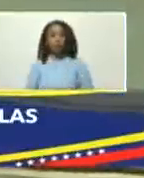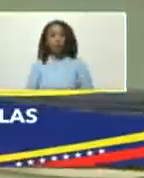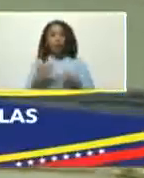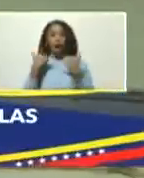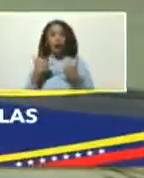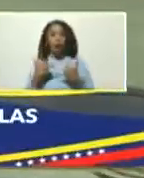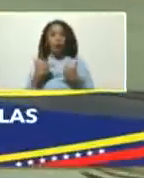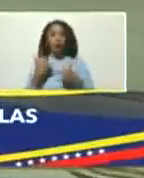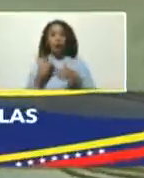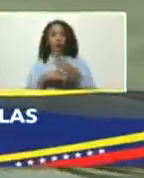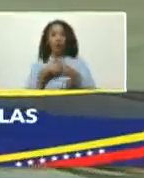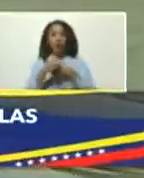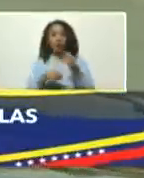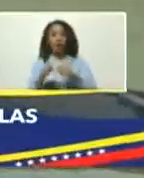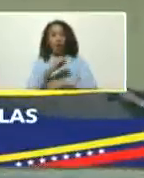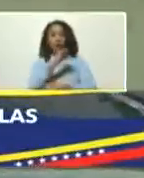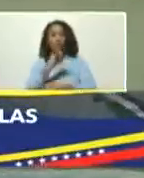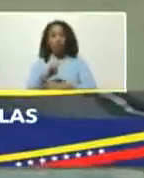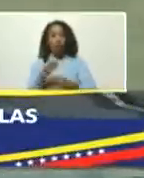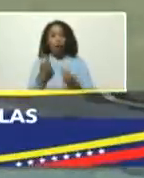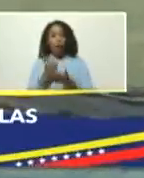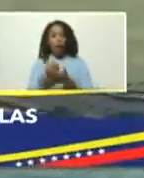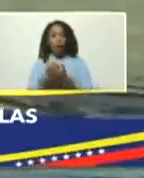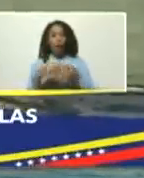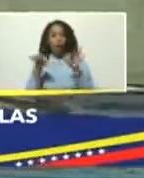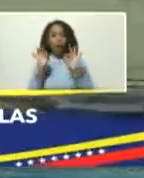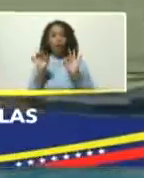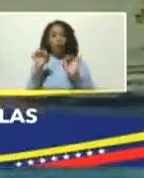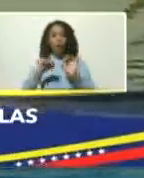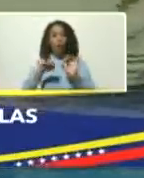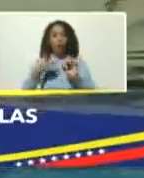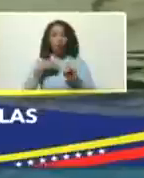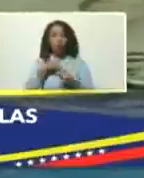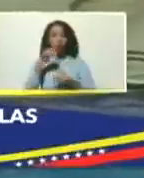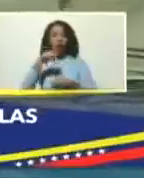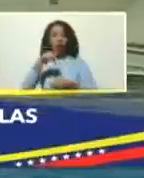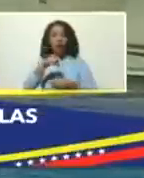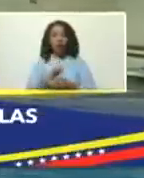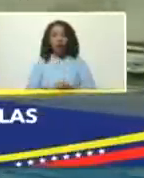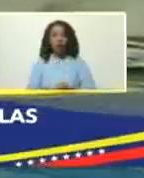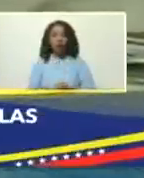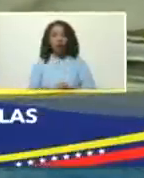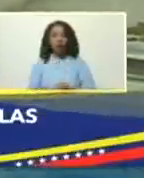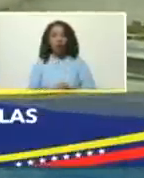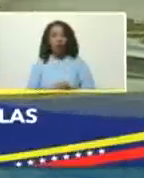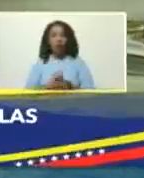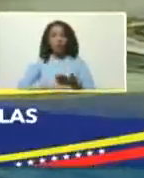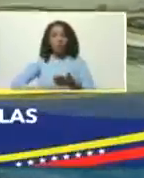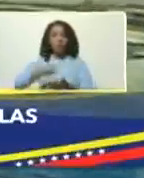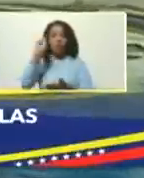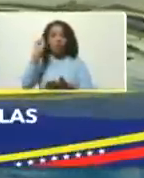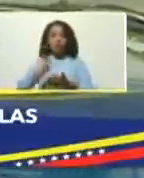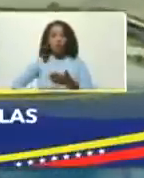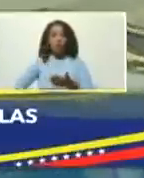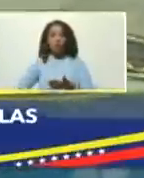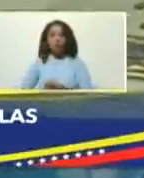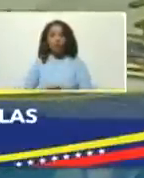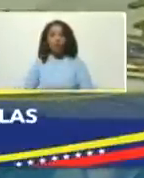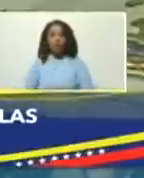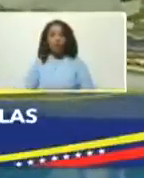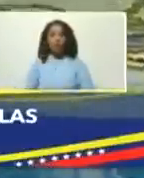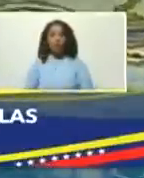va a ser zona económica especial estamos hoy precisamente firmando y